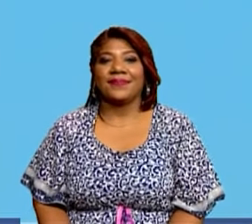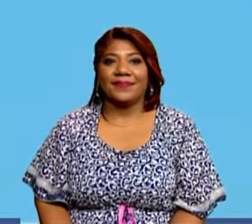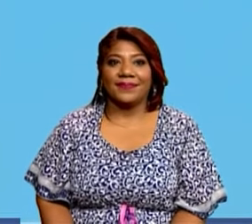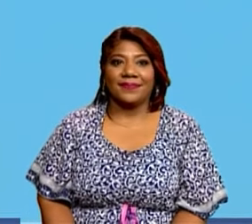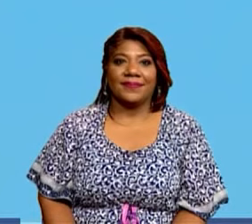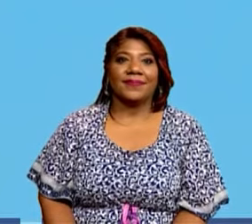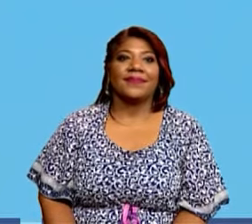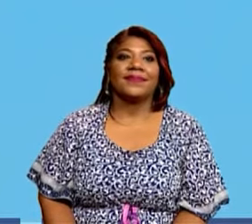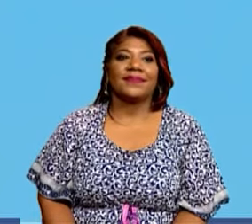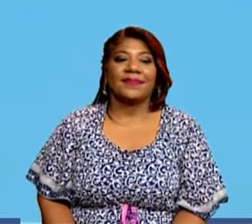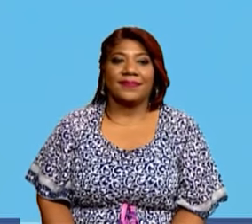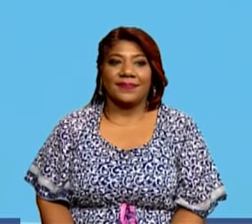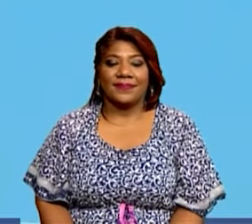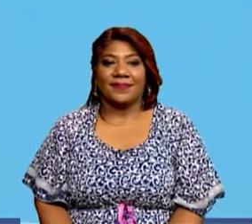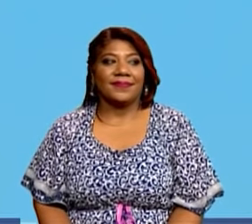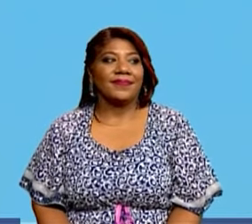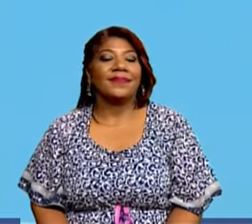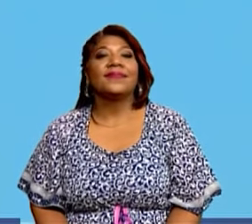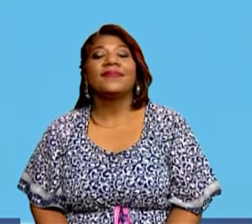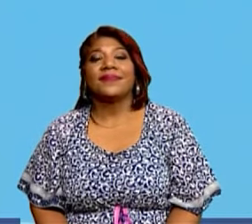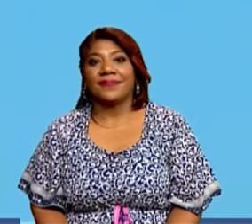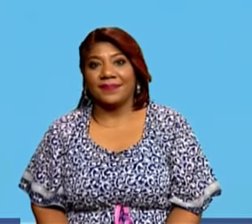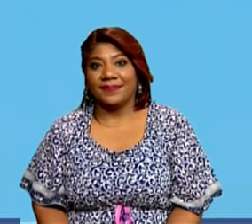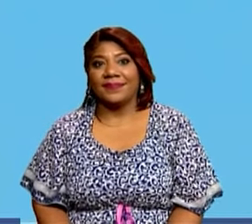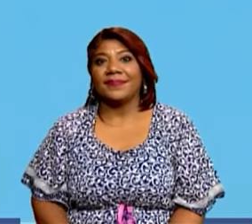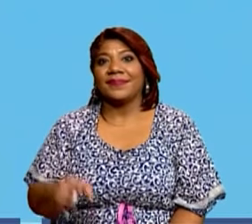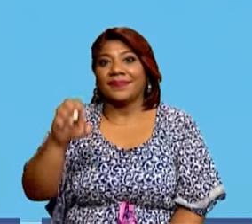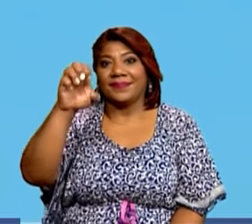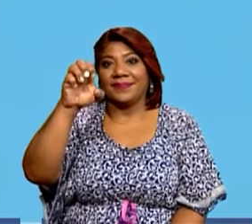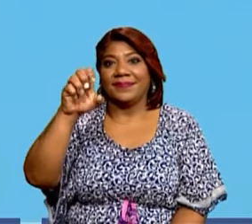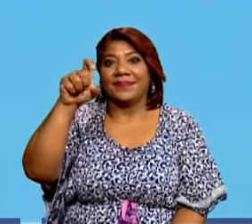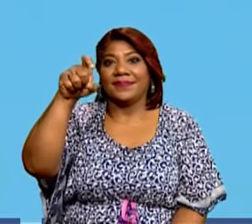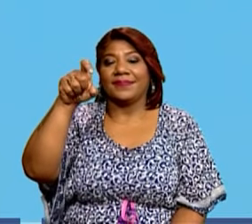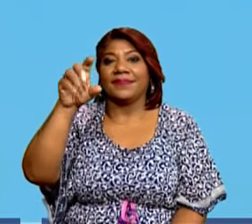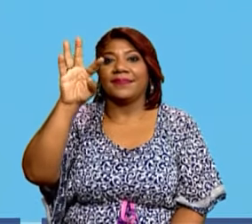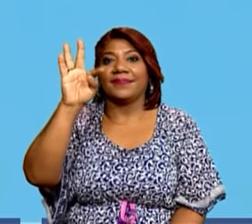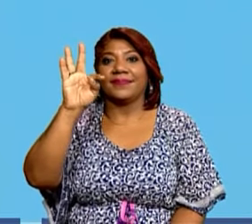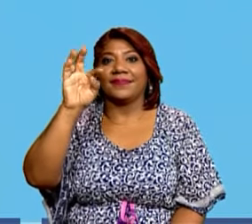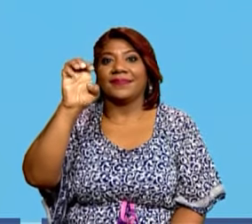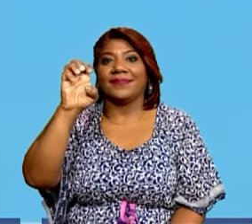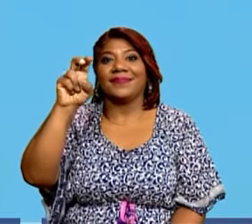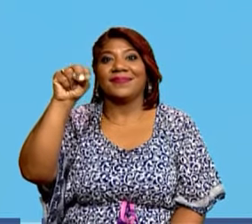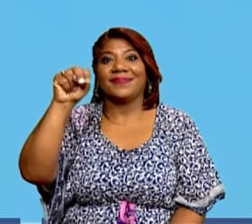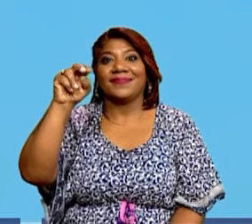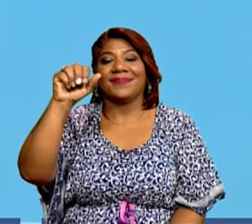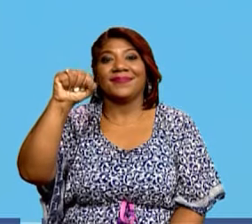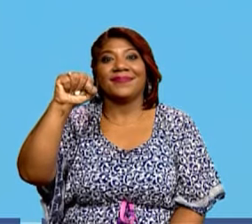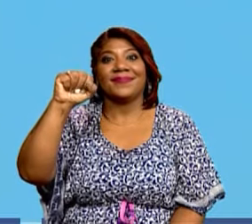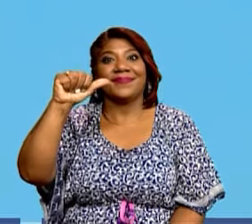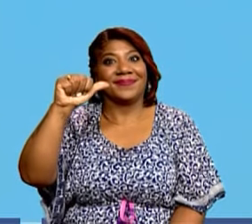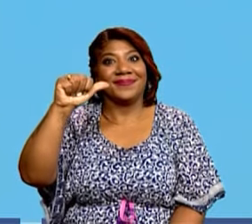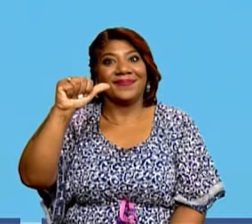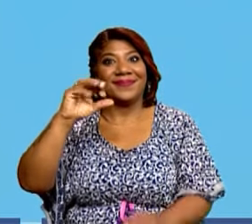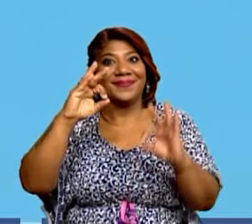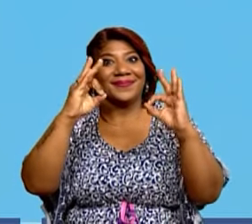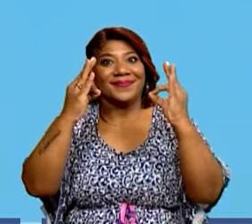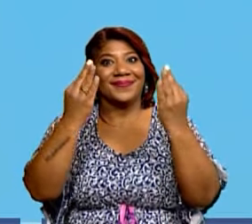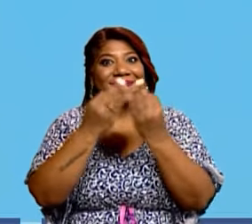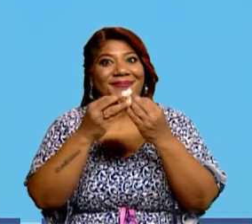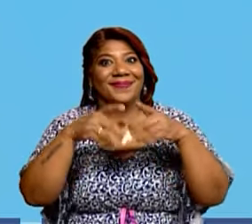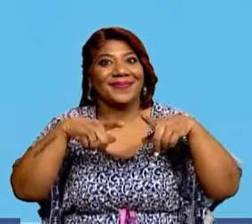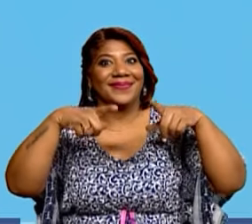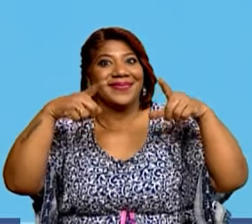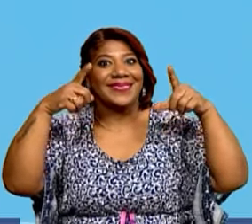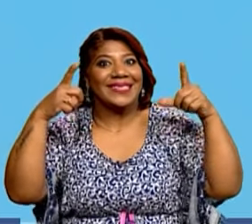extensa. Muy bien. Va a ser una familia extensa. Recuerda que la familia extensa